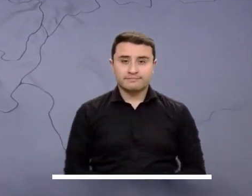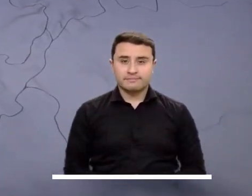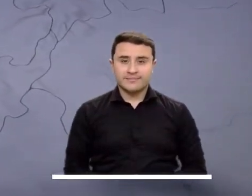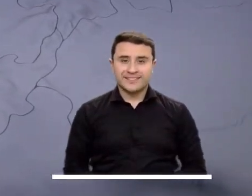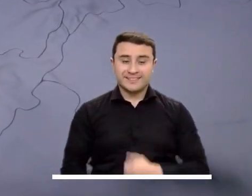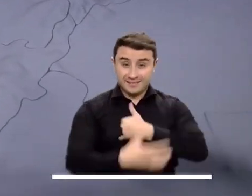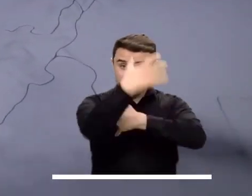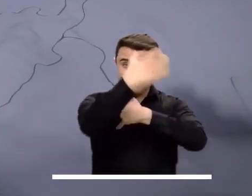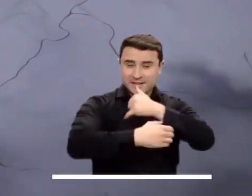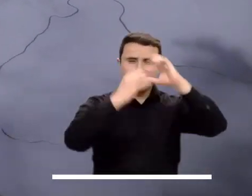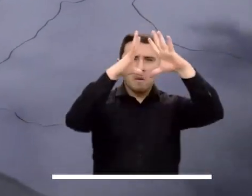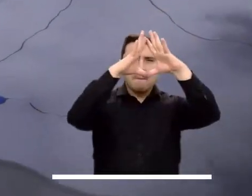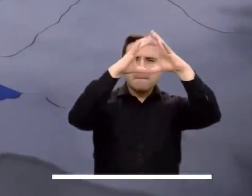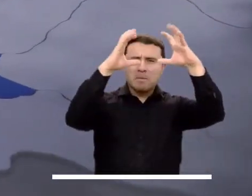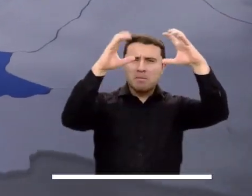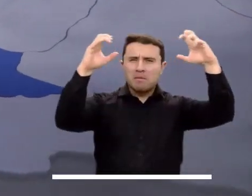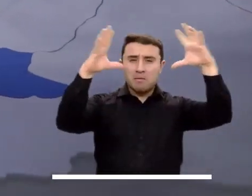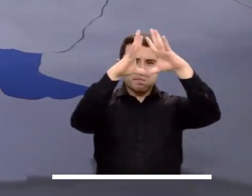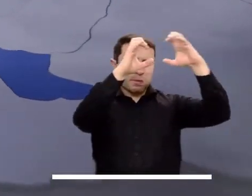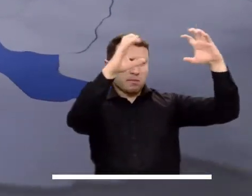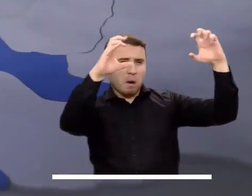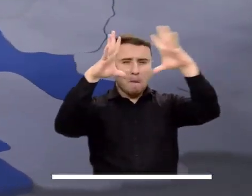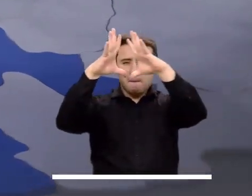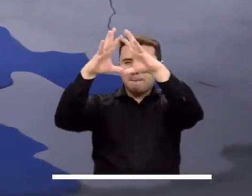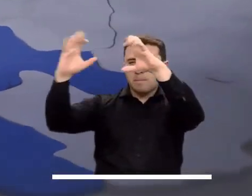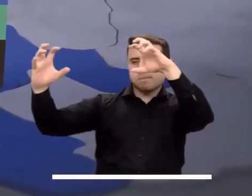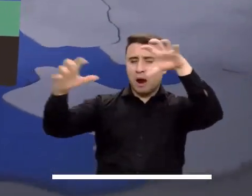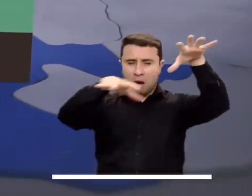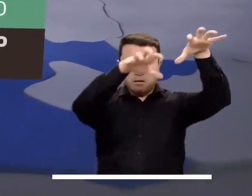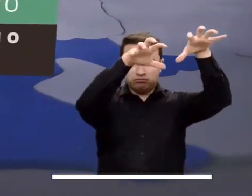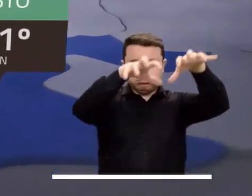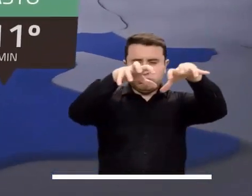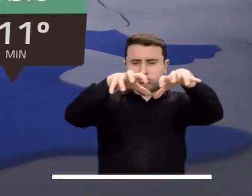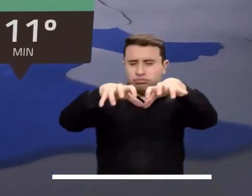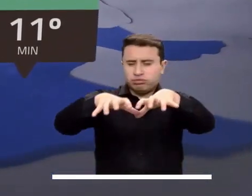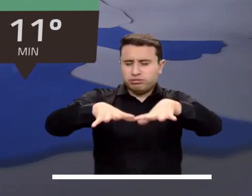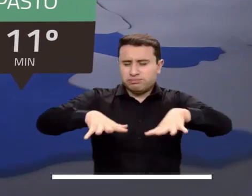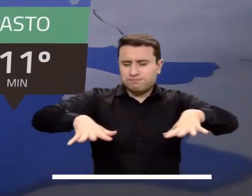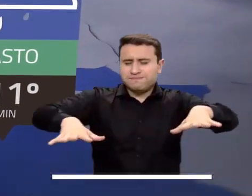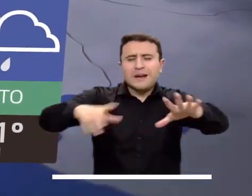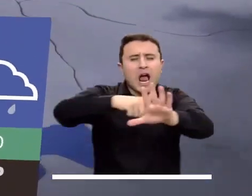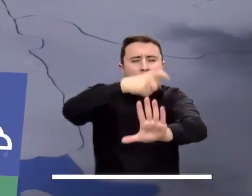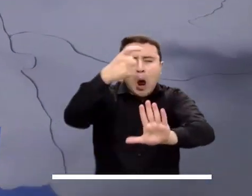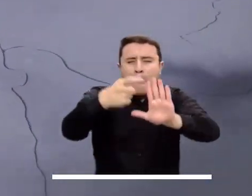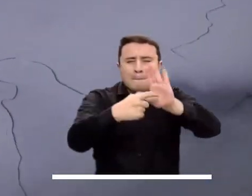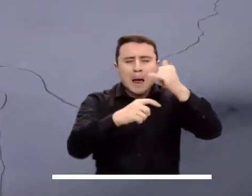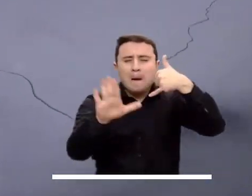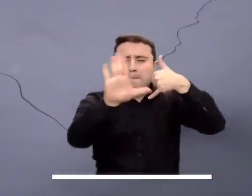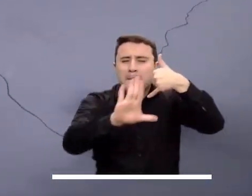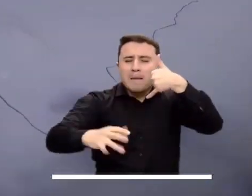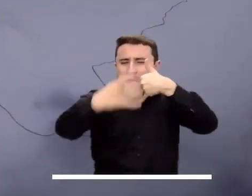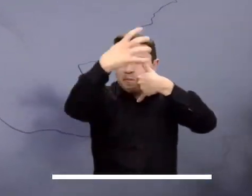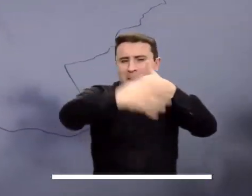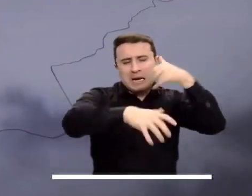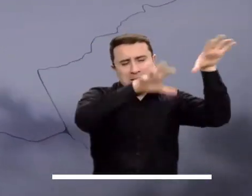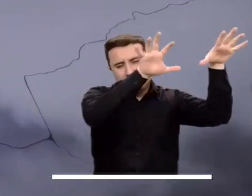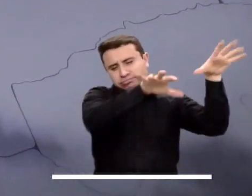nubosidad seguirá aumentando en el Pacífico y durante la jornada se espera que las lluvias se presenten en todos los departamentos de la región.